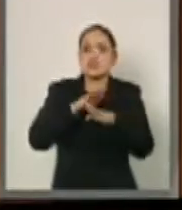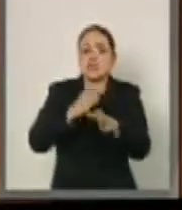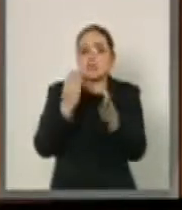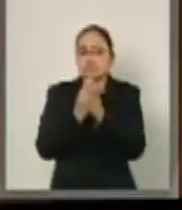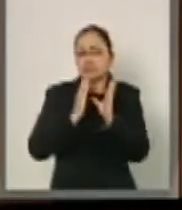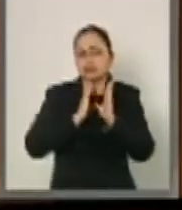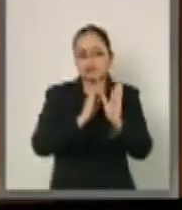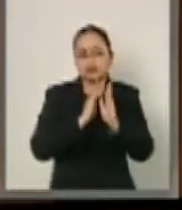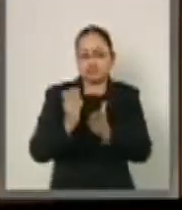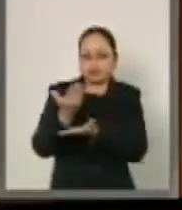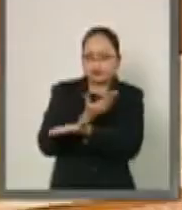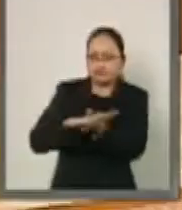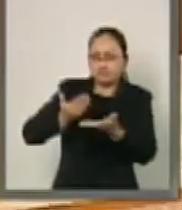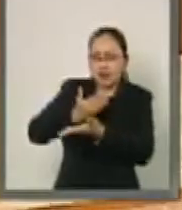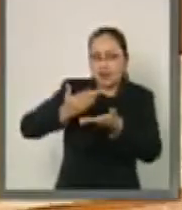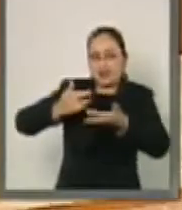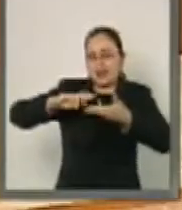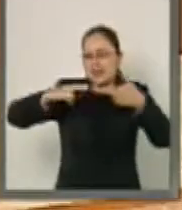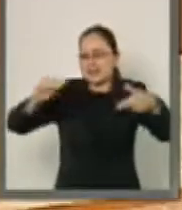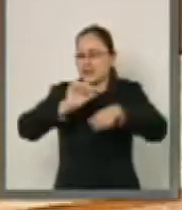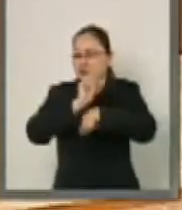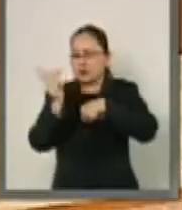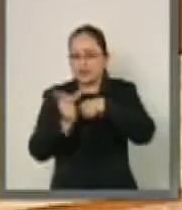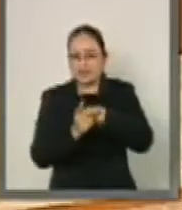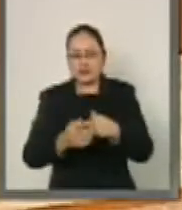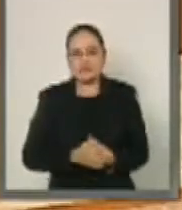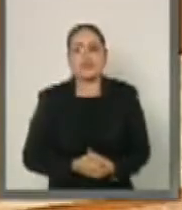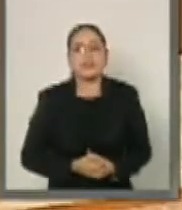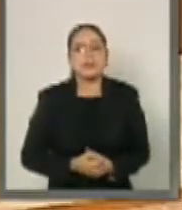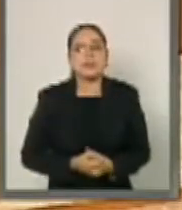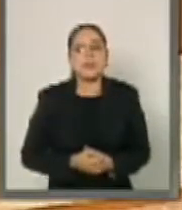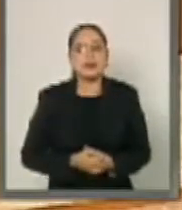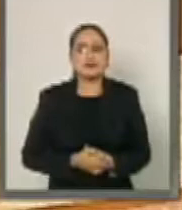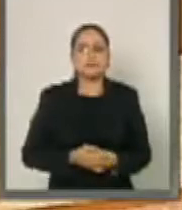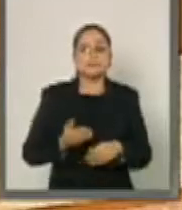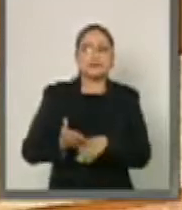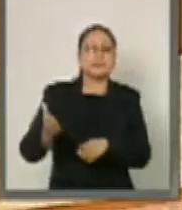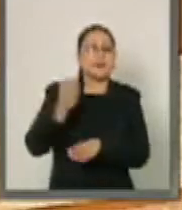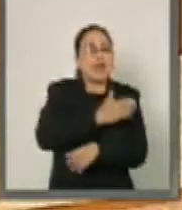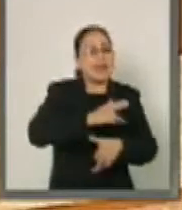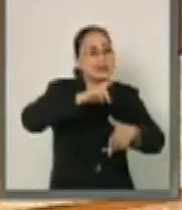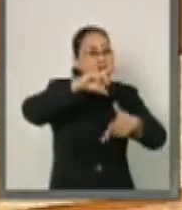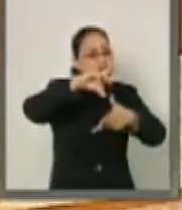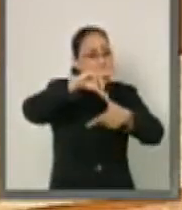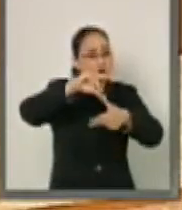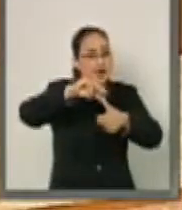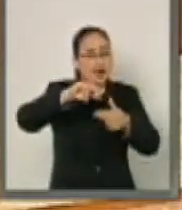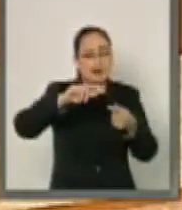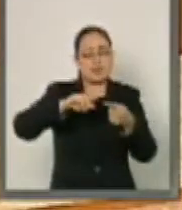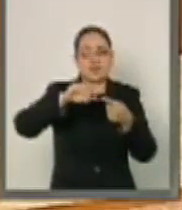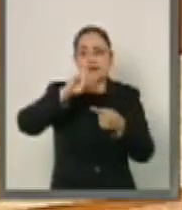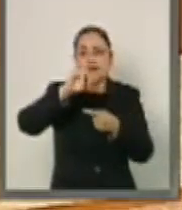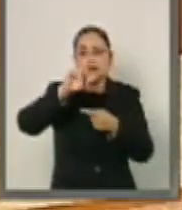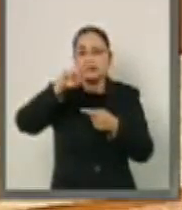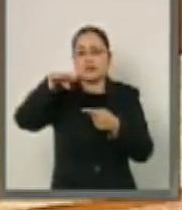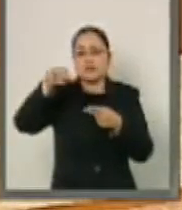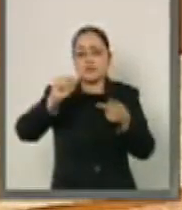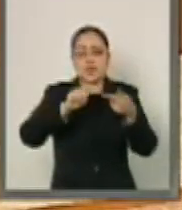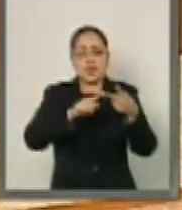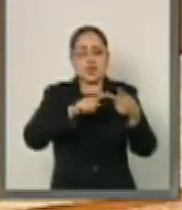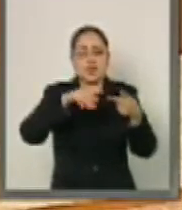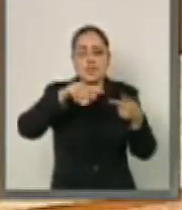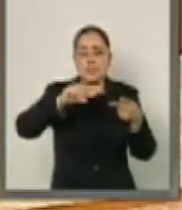diplomática. Las experiencias de los huracanes Irma y María nos obligan a que